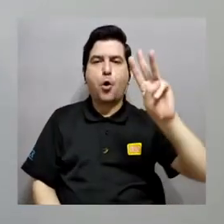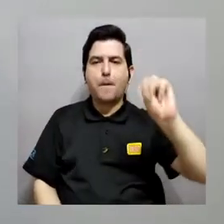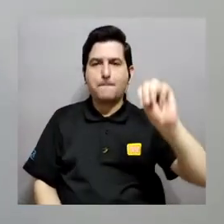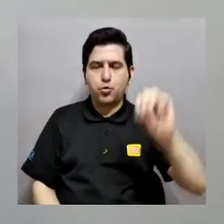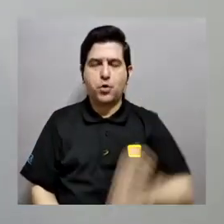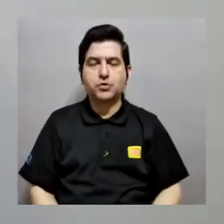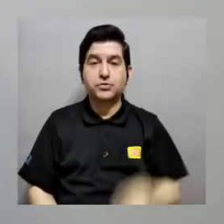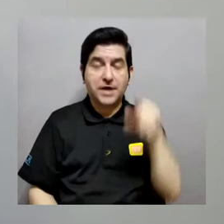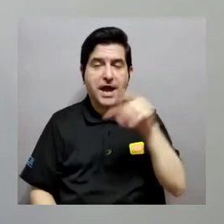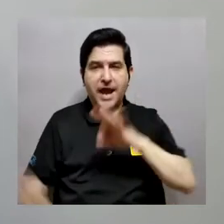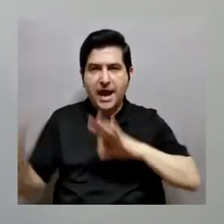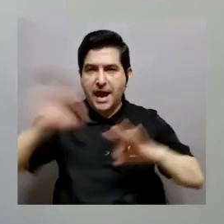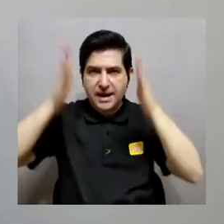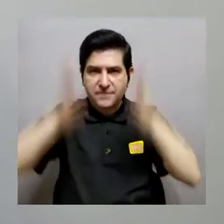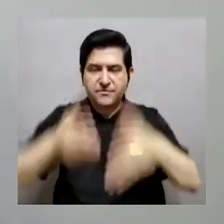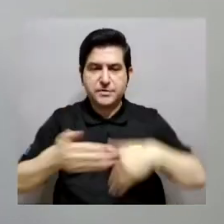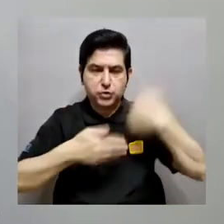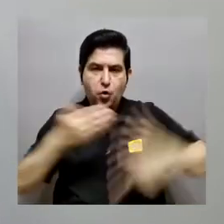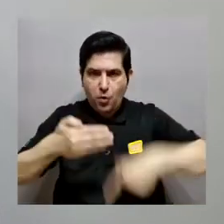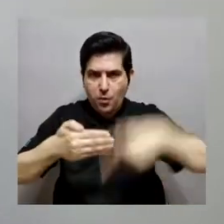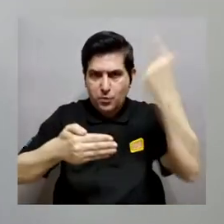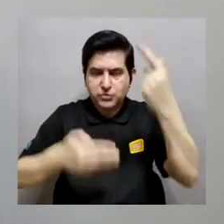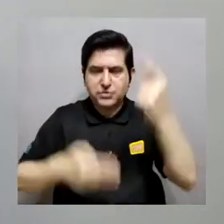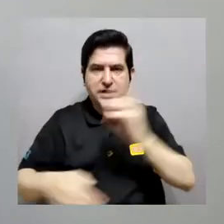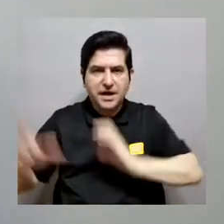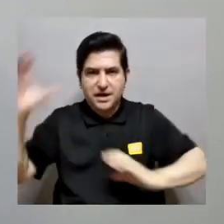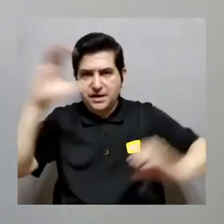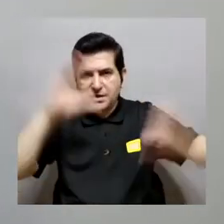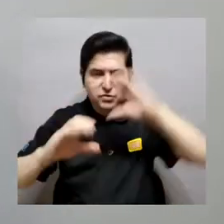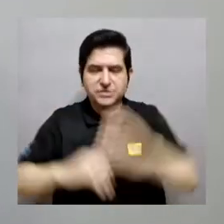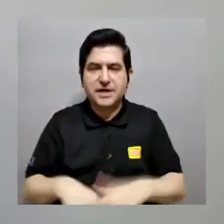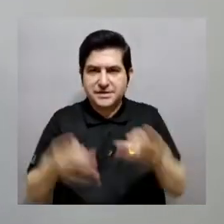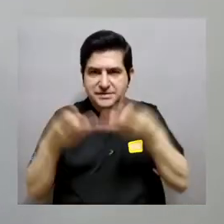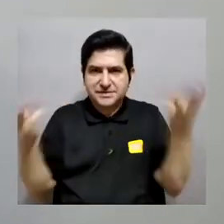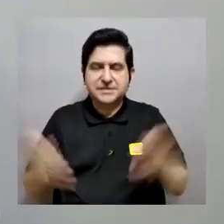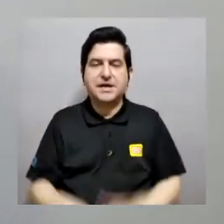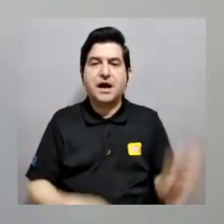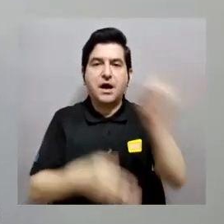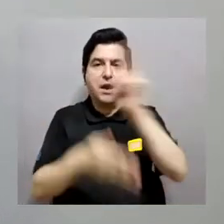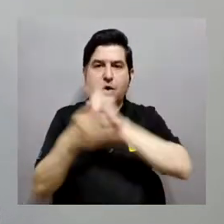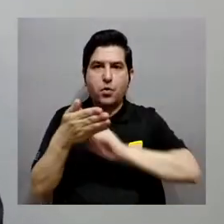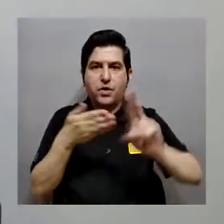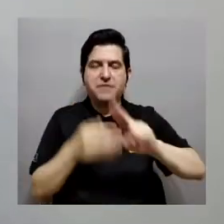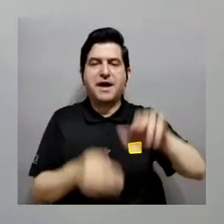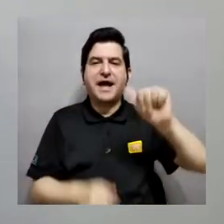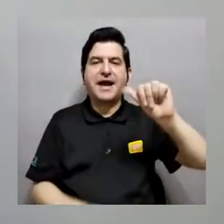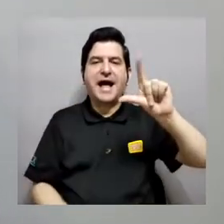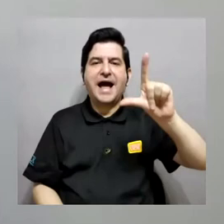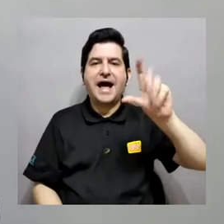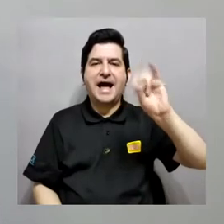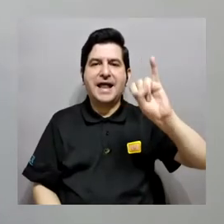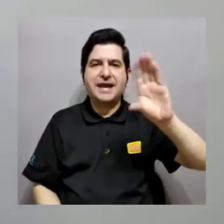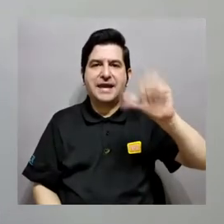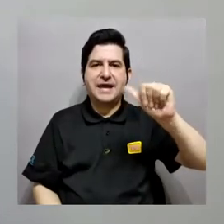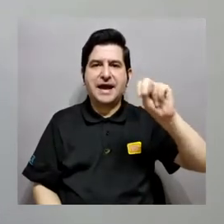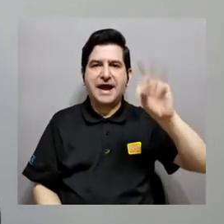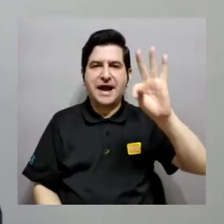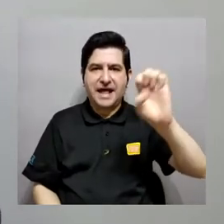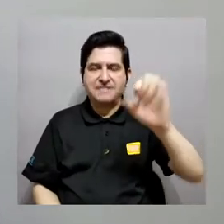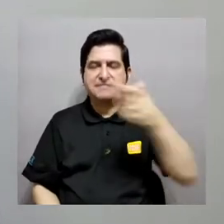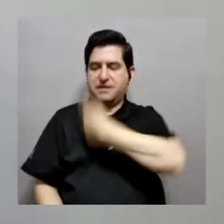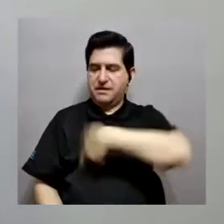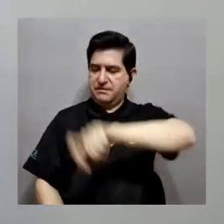Y para eso vamos a conversar con el doctor Federico Muñoz. Él es físico con posgrado en Ciencia de